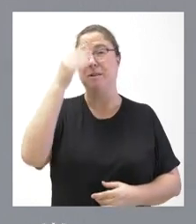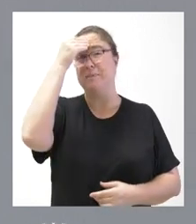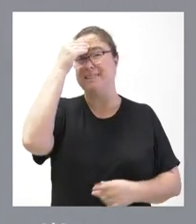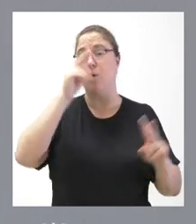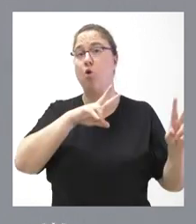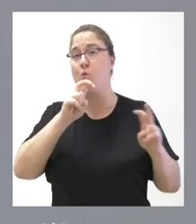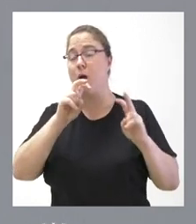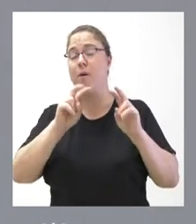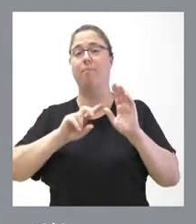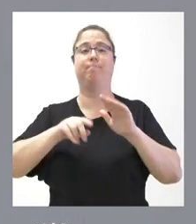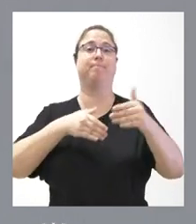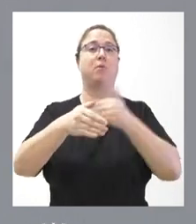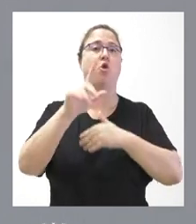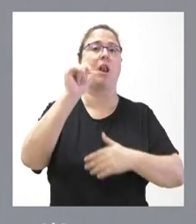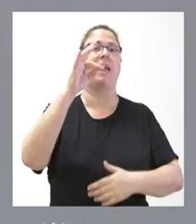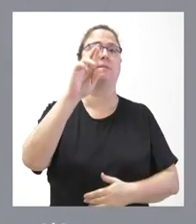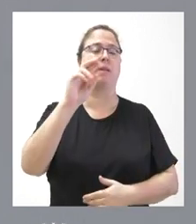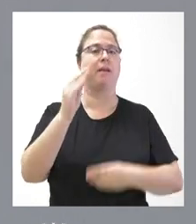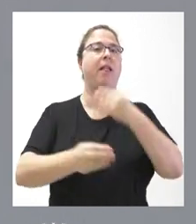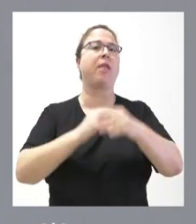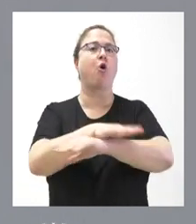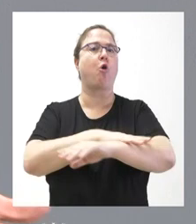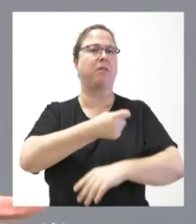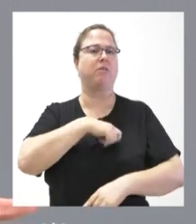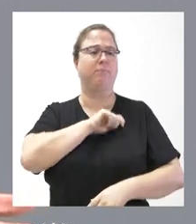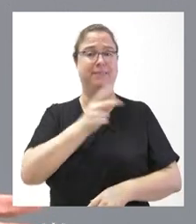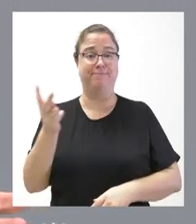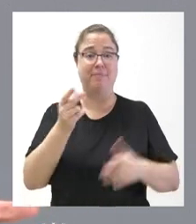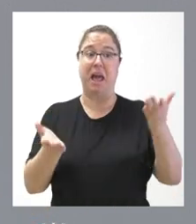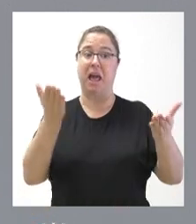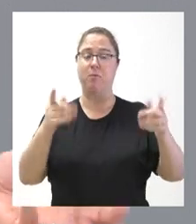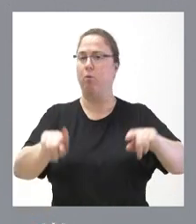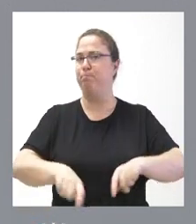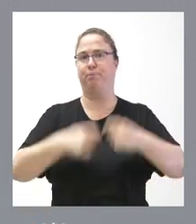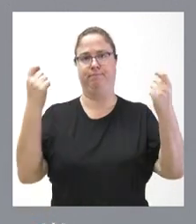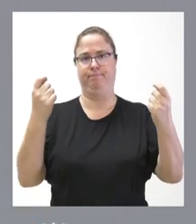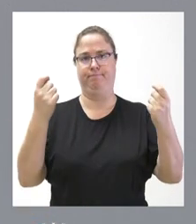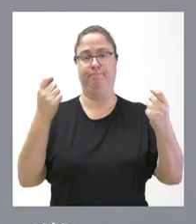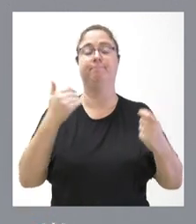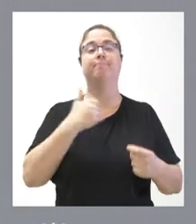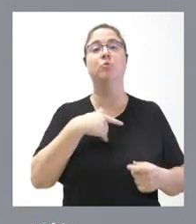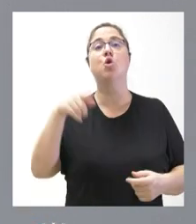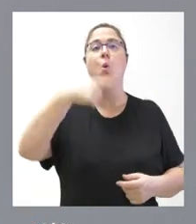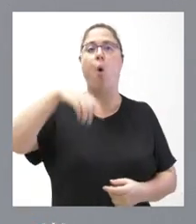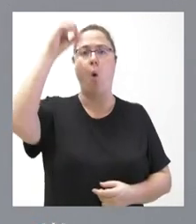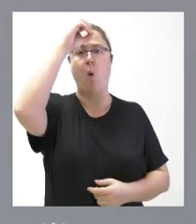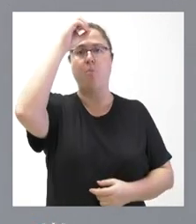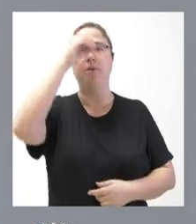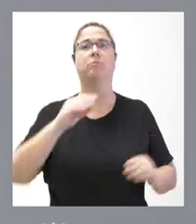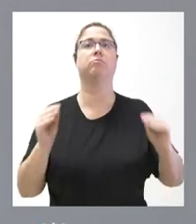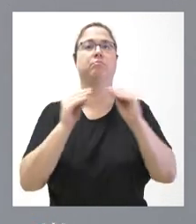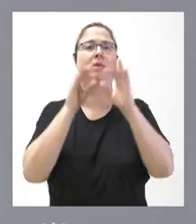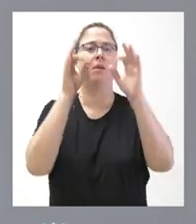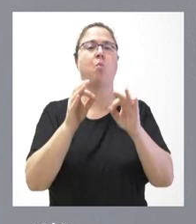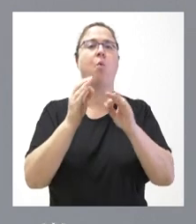LESPRE establecida por el Gobierno de España rompe ese punto de equilibrio. Esta es una posición que tenemos nosotros, pero que comparten también las